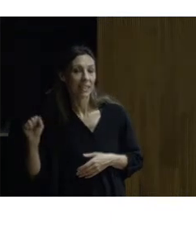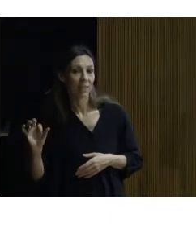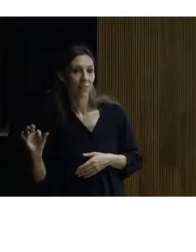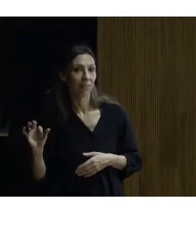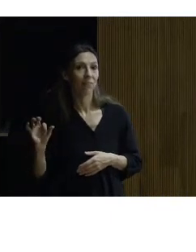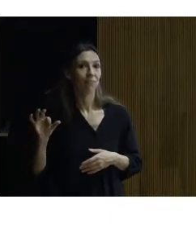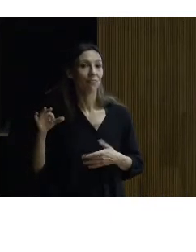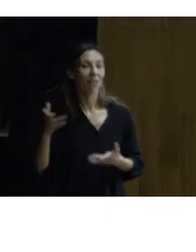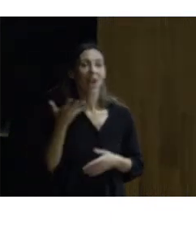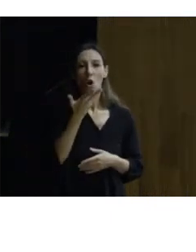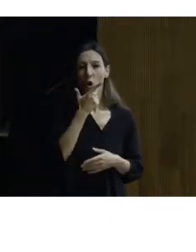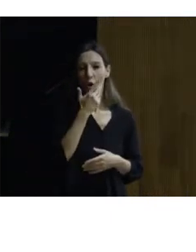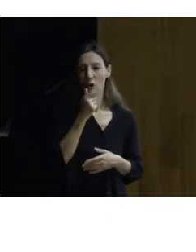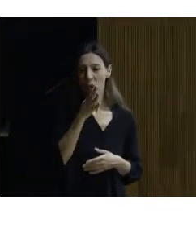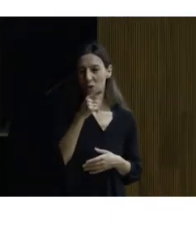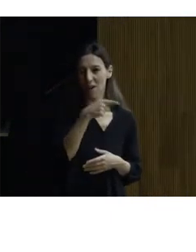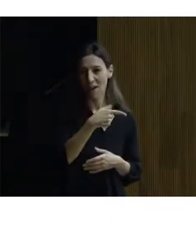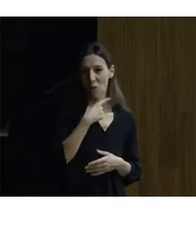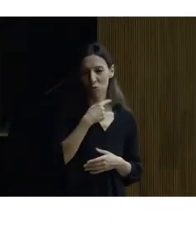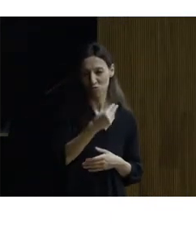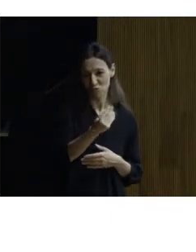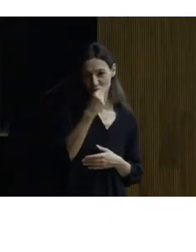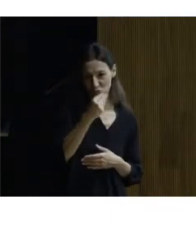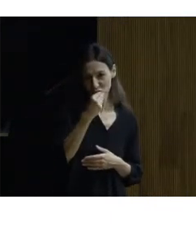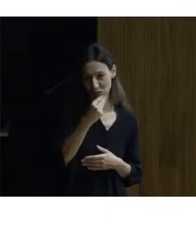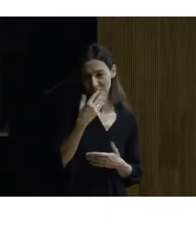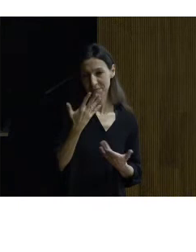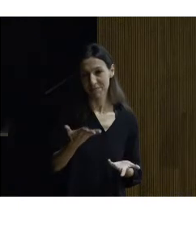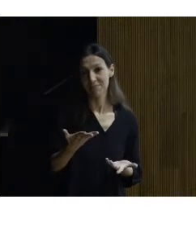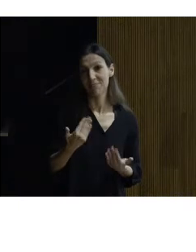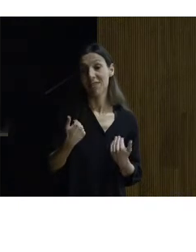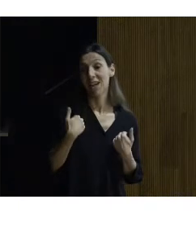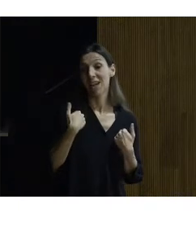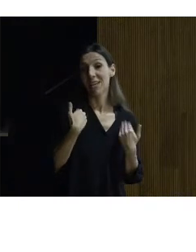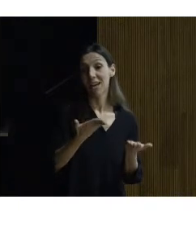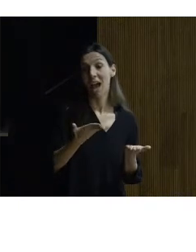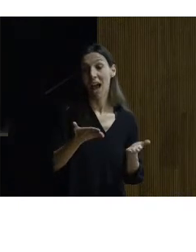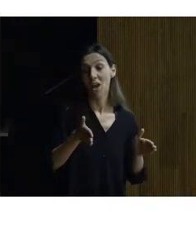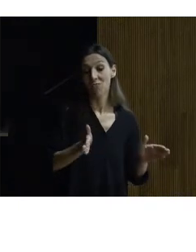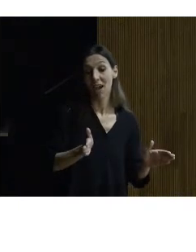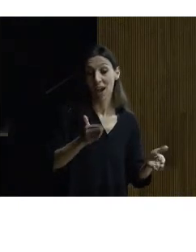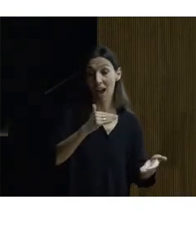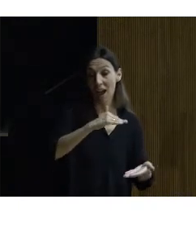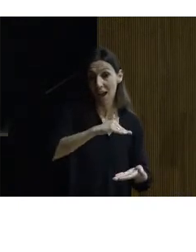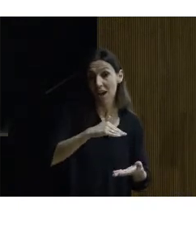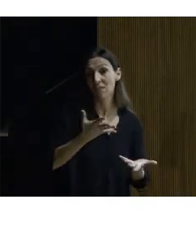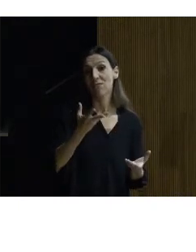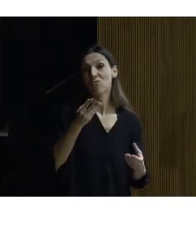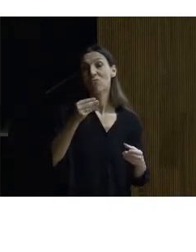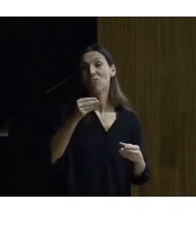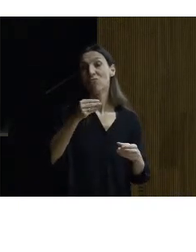la glotonería de su hijo y le envió pues un arca llena de embutidos llena de jamones llena de